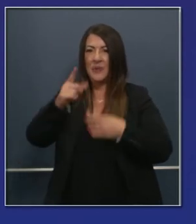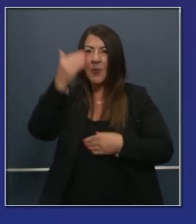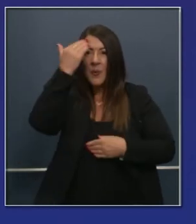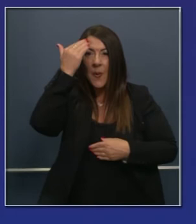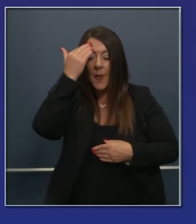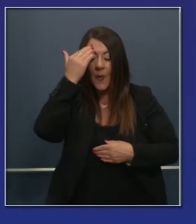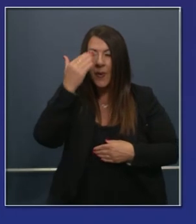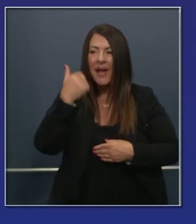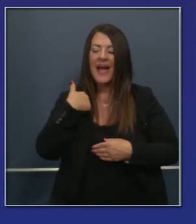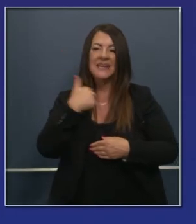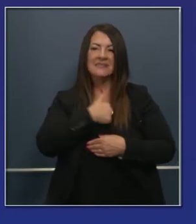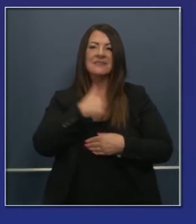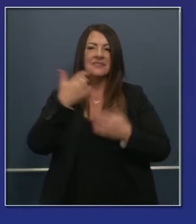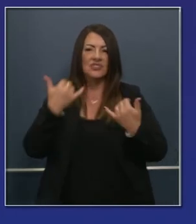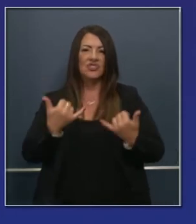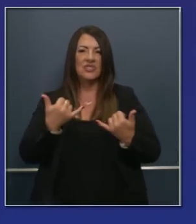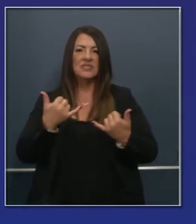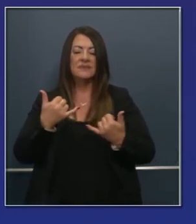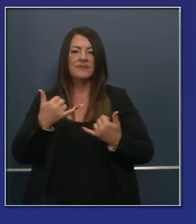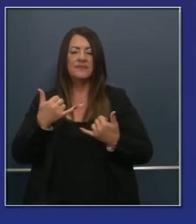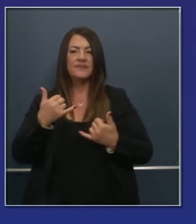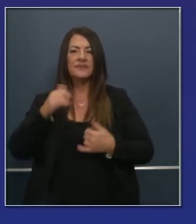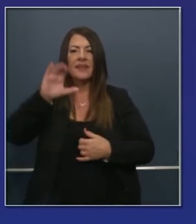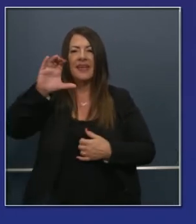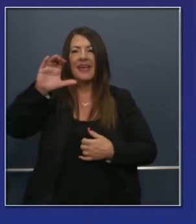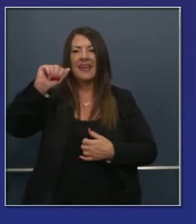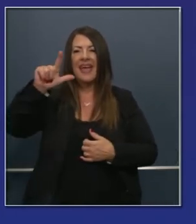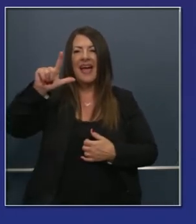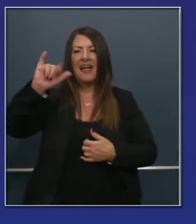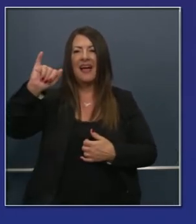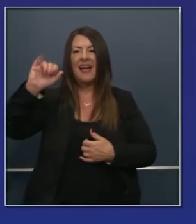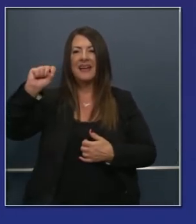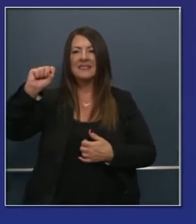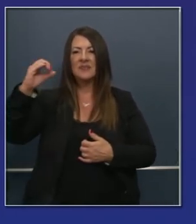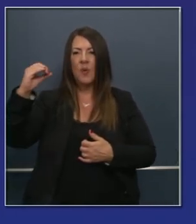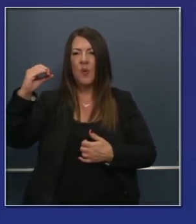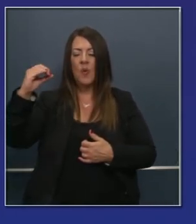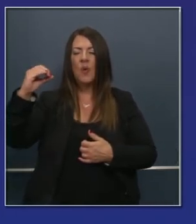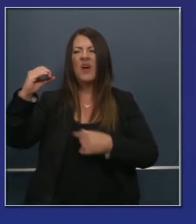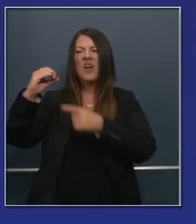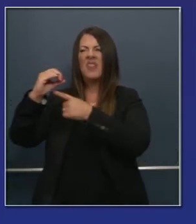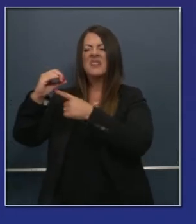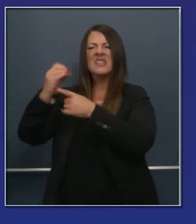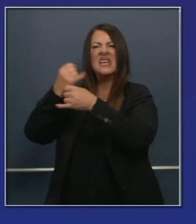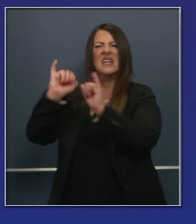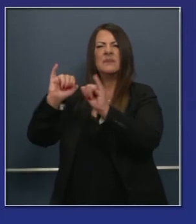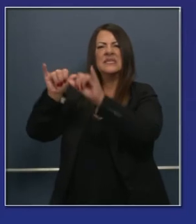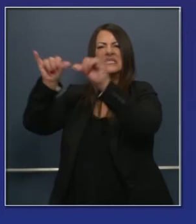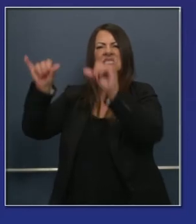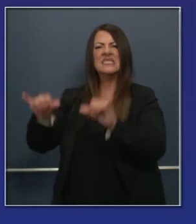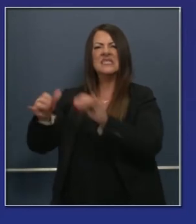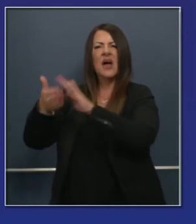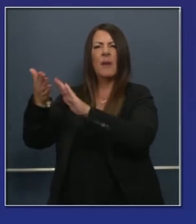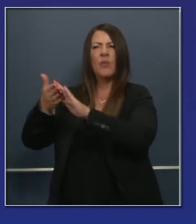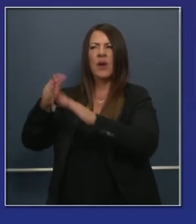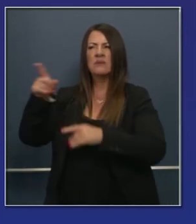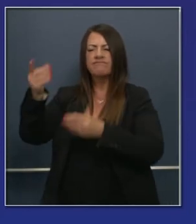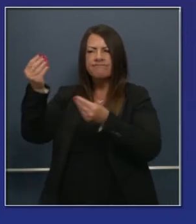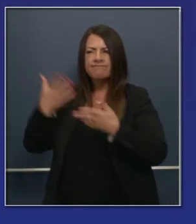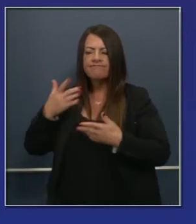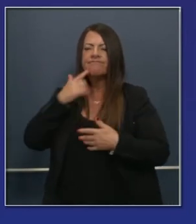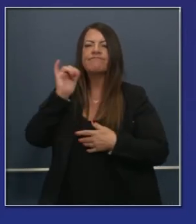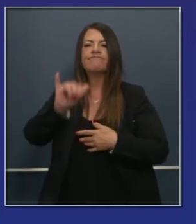una nueva orden flexible de Cal ISO que es un sistema independiente de